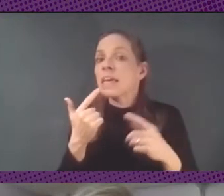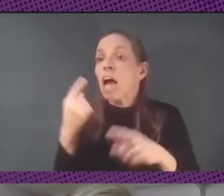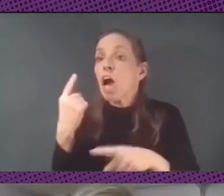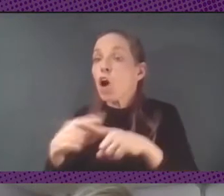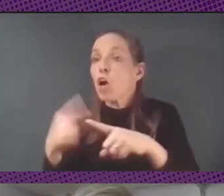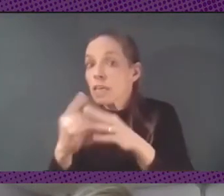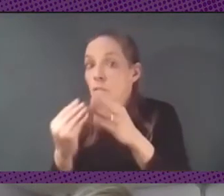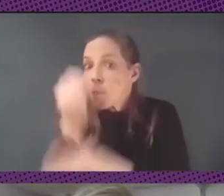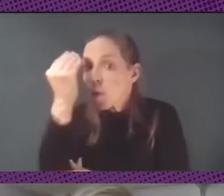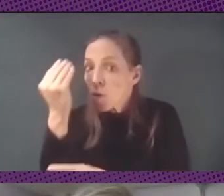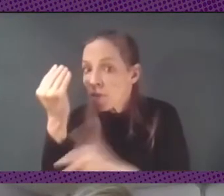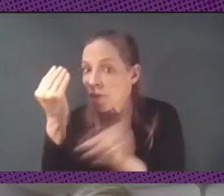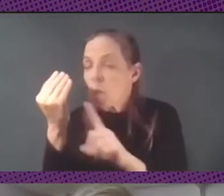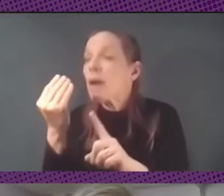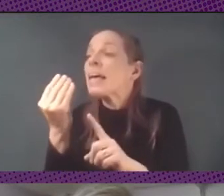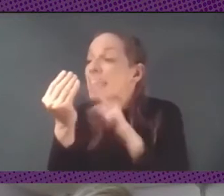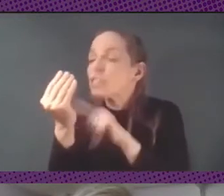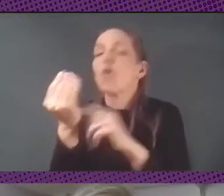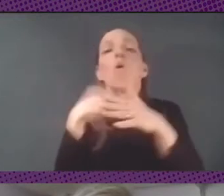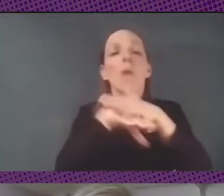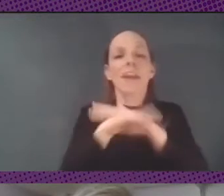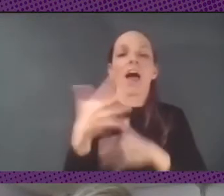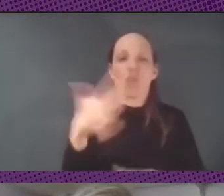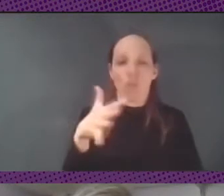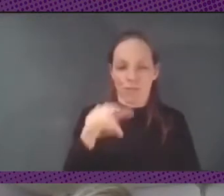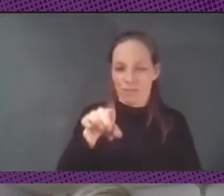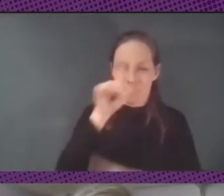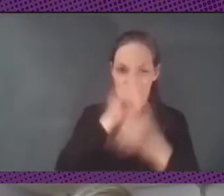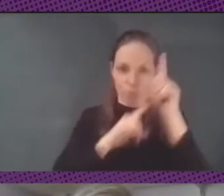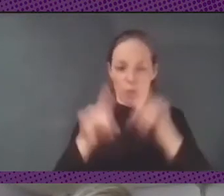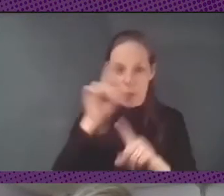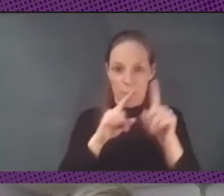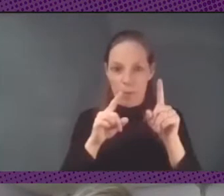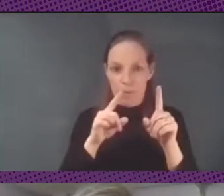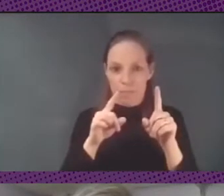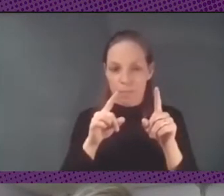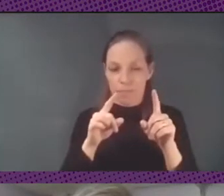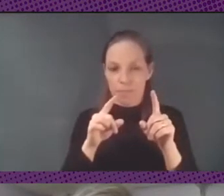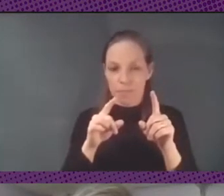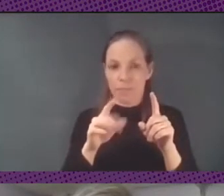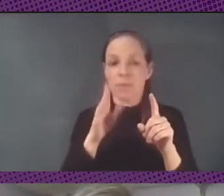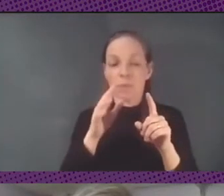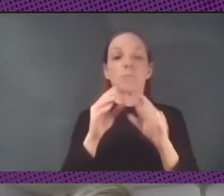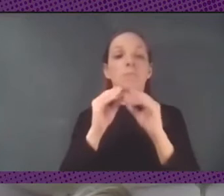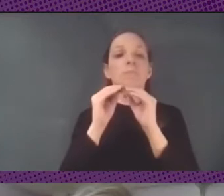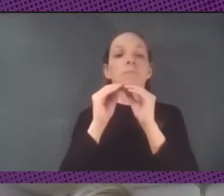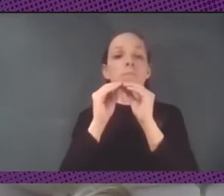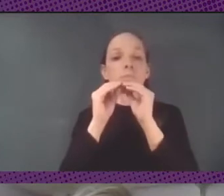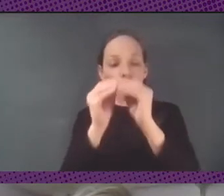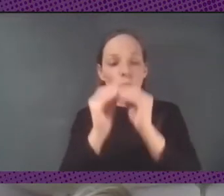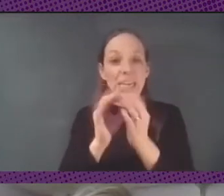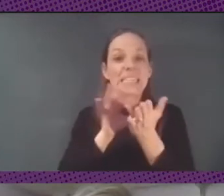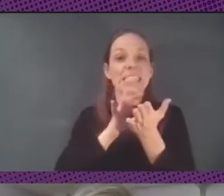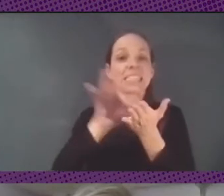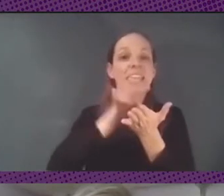dónde se almacena ¿no? acá hay un problema que tiene que ver con el desarrollo y con los servidores en la